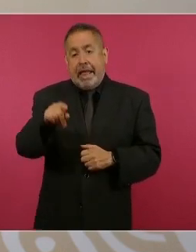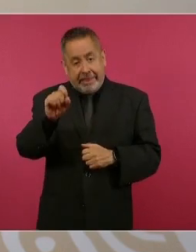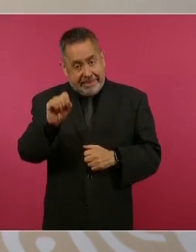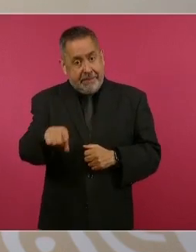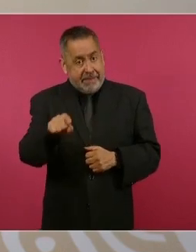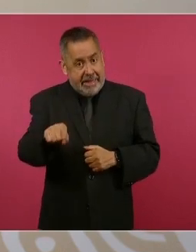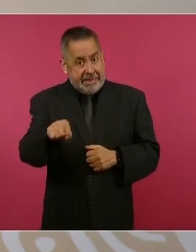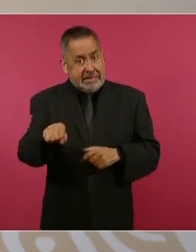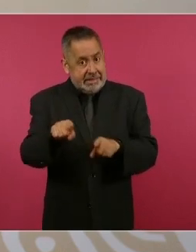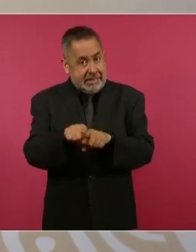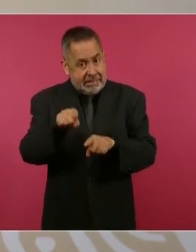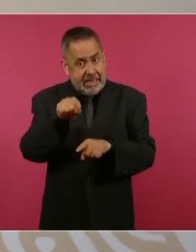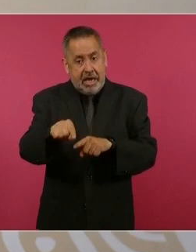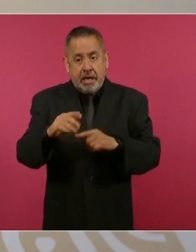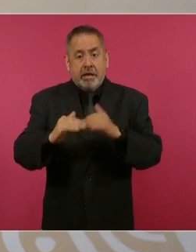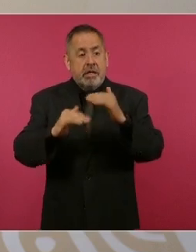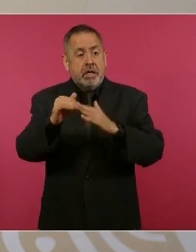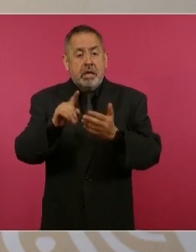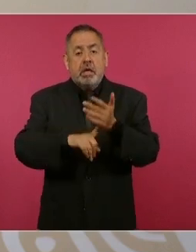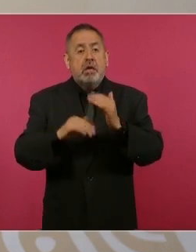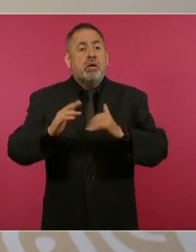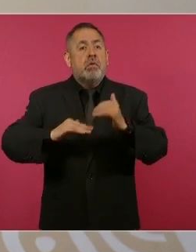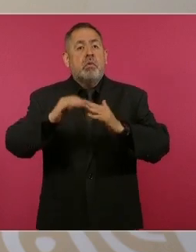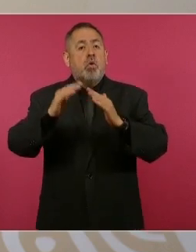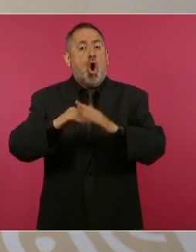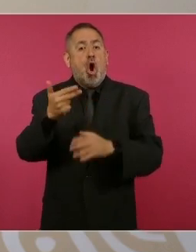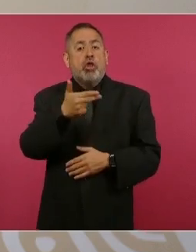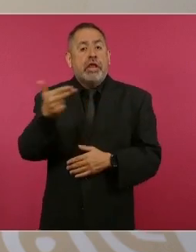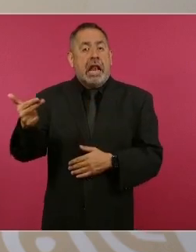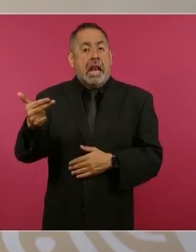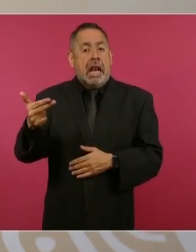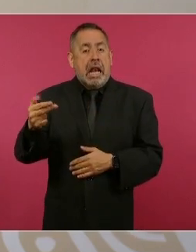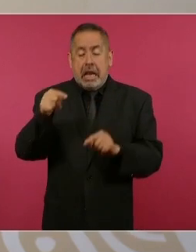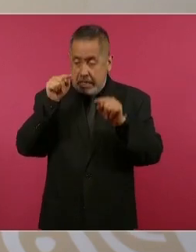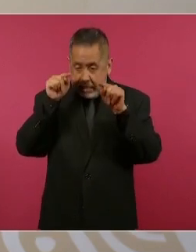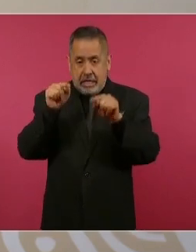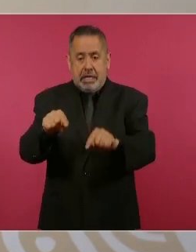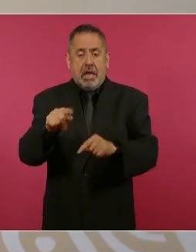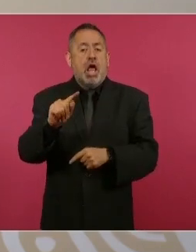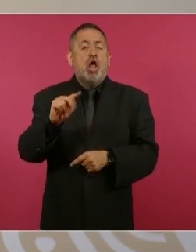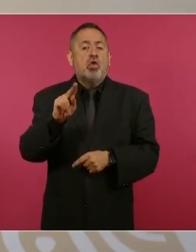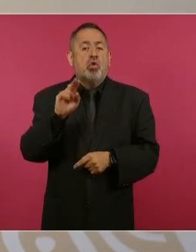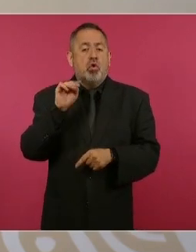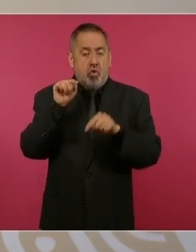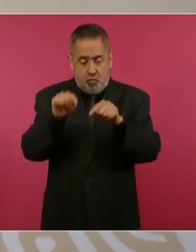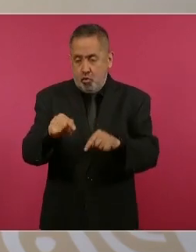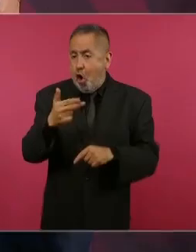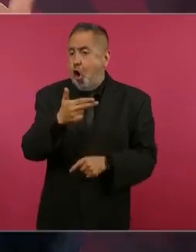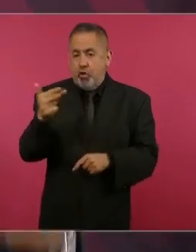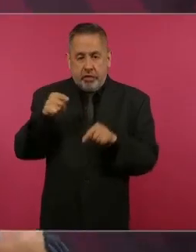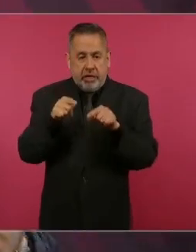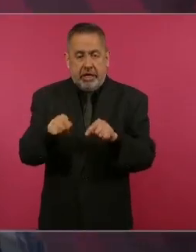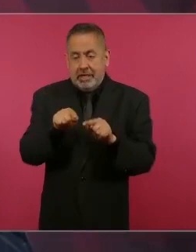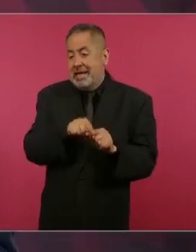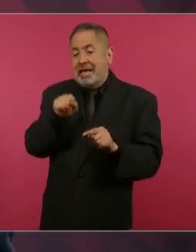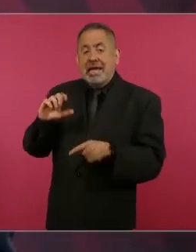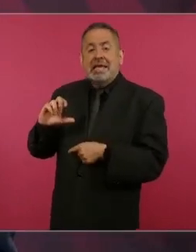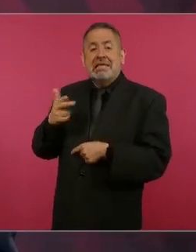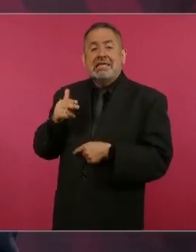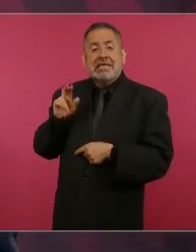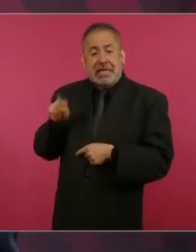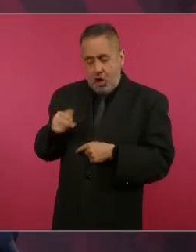también se está haciendo un hotel en Tulum, un hotel en Chichen